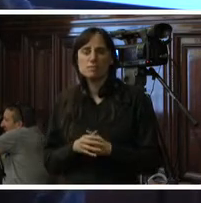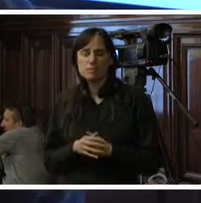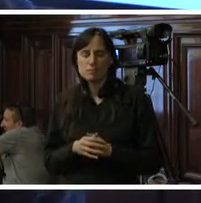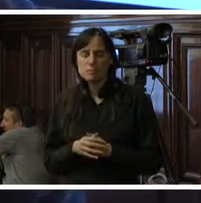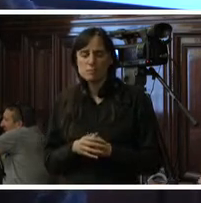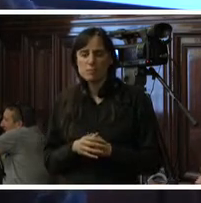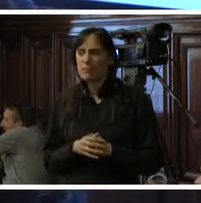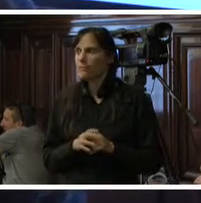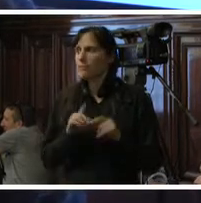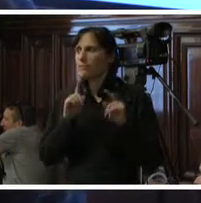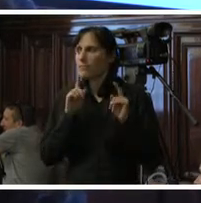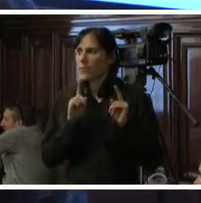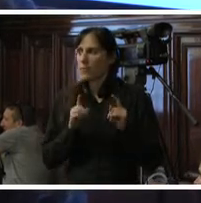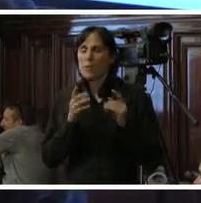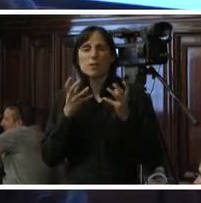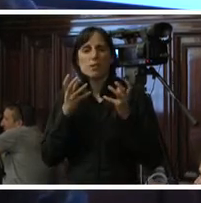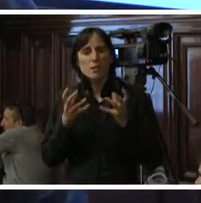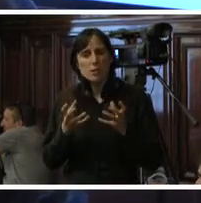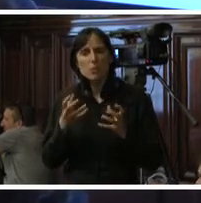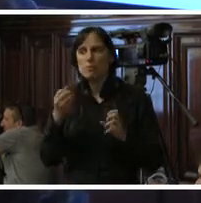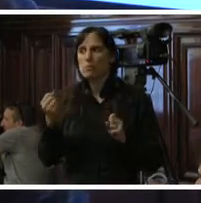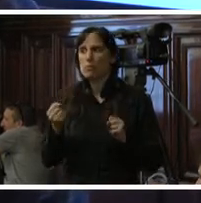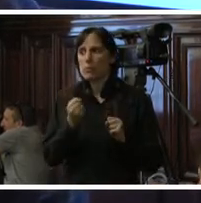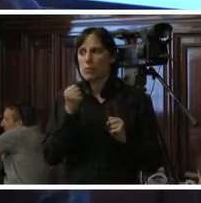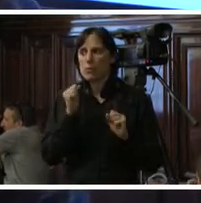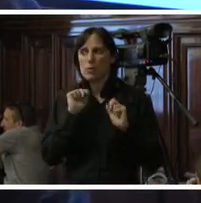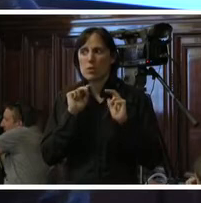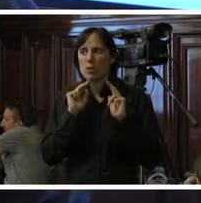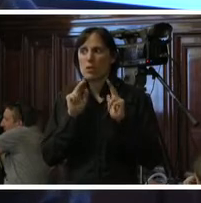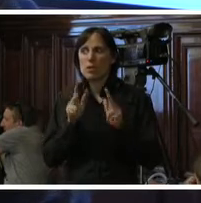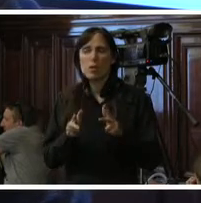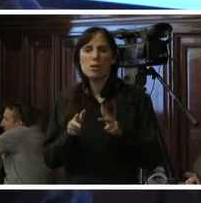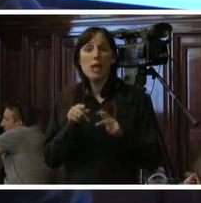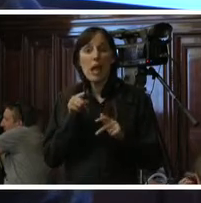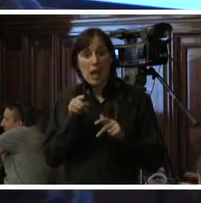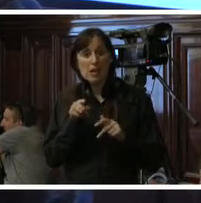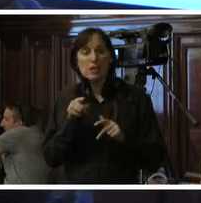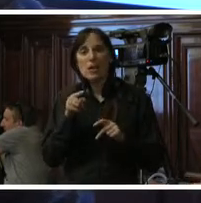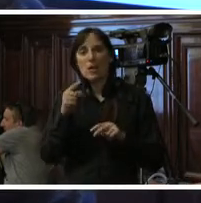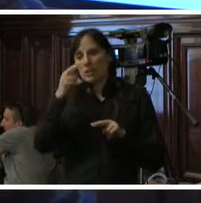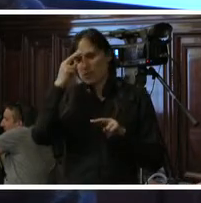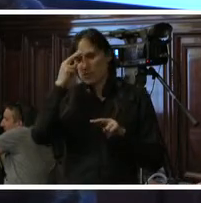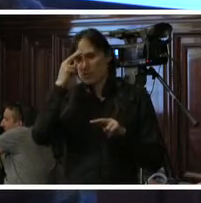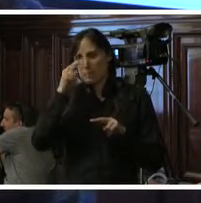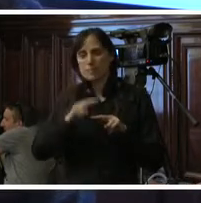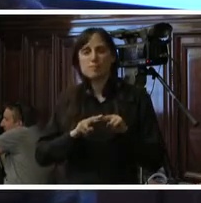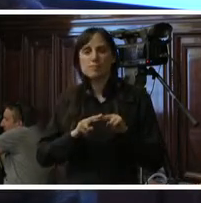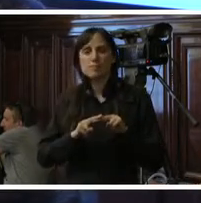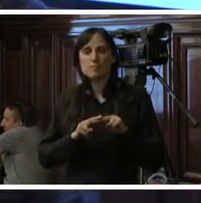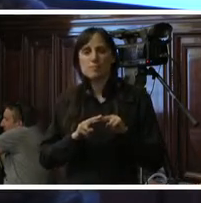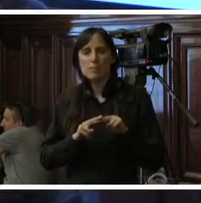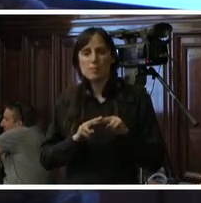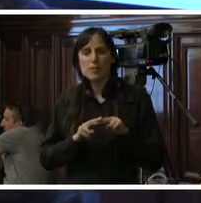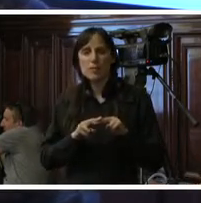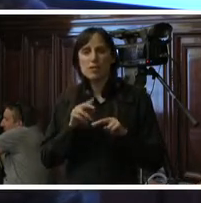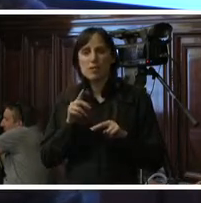También quisiera destacar cómo esta epidemia supone un verdadero test para